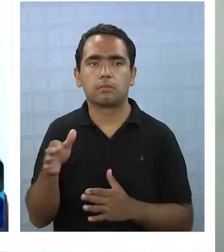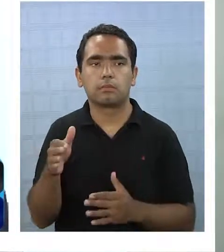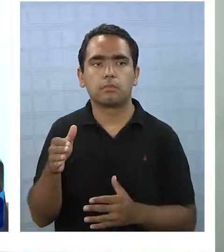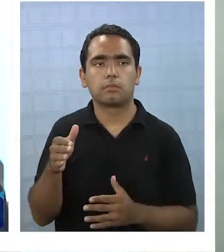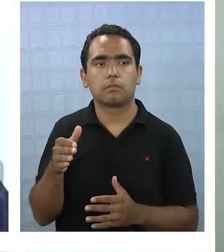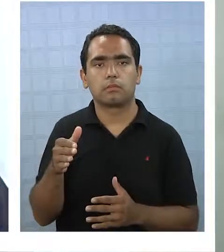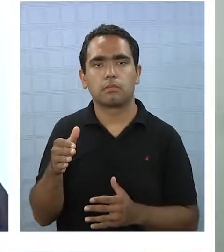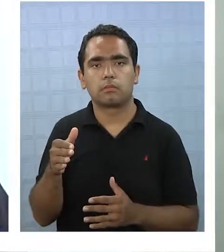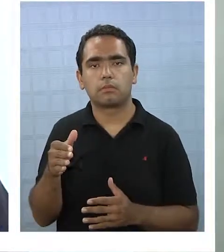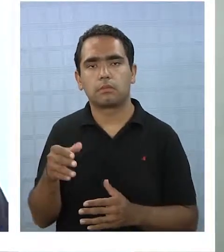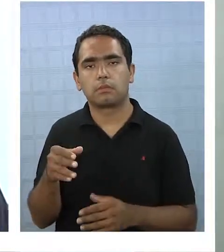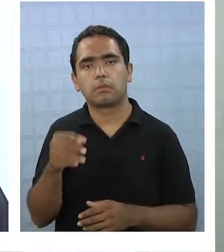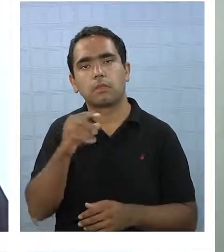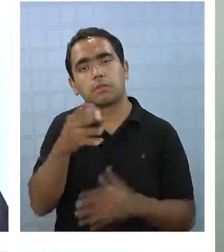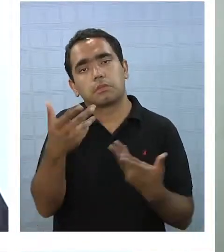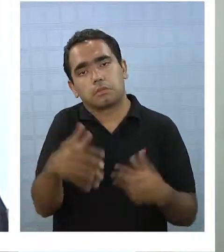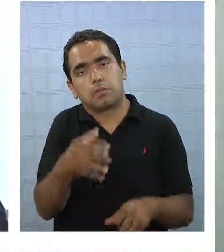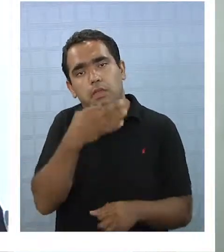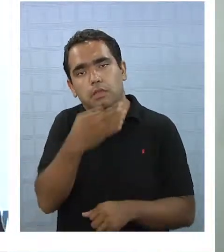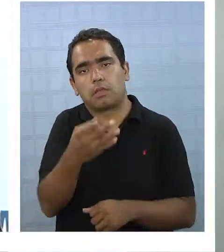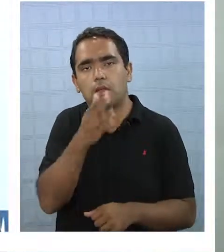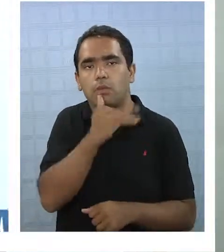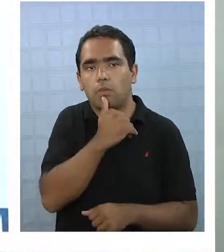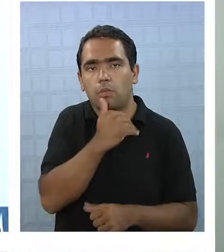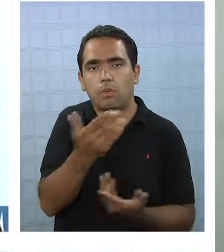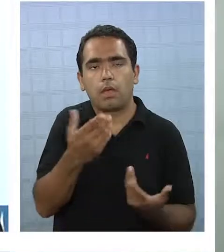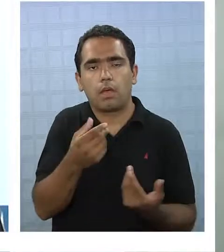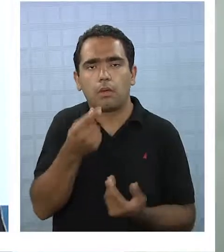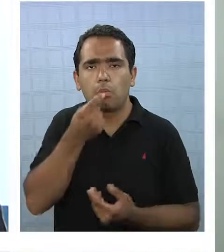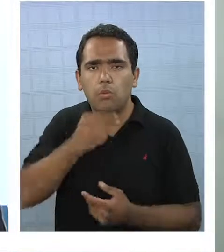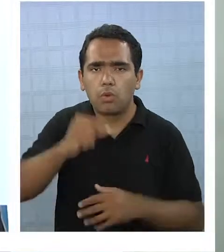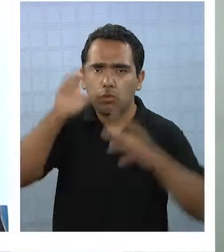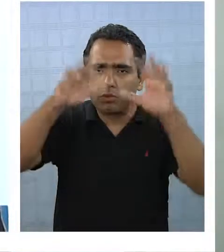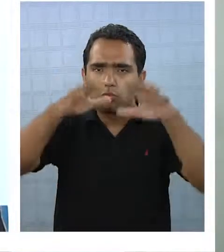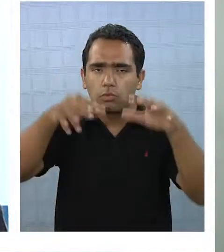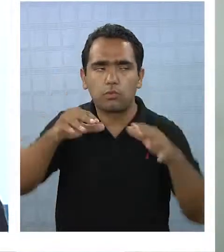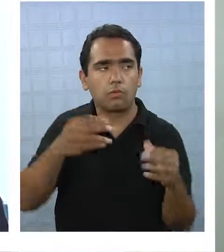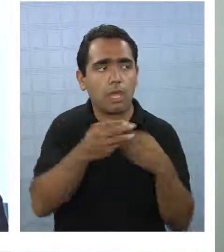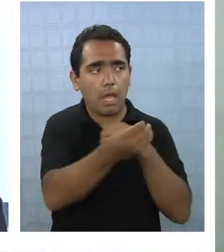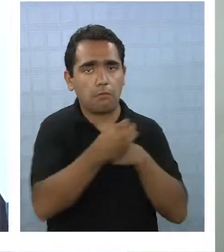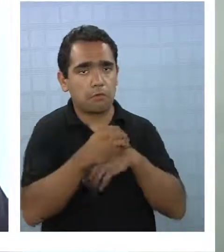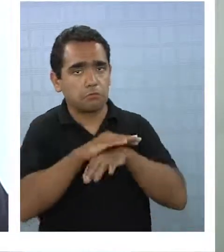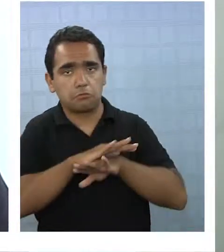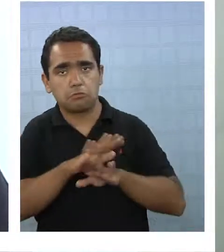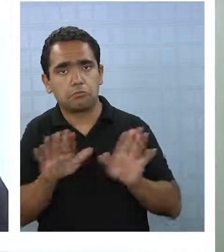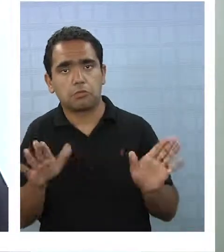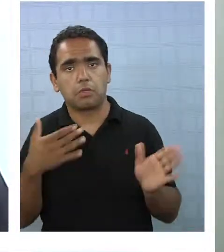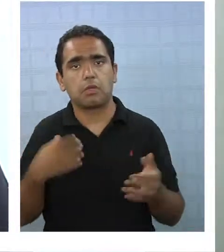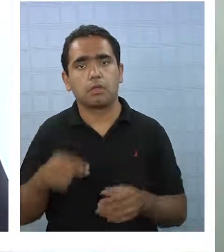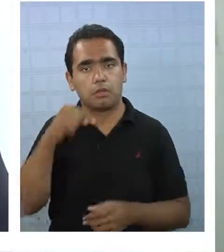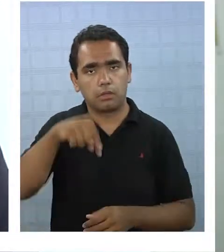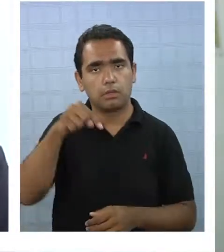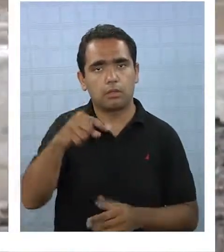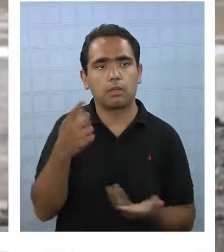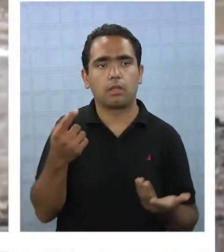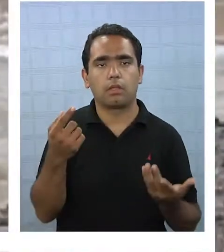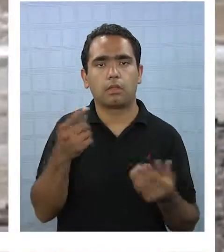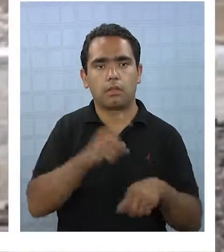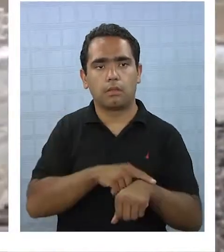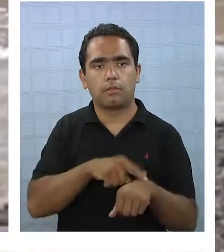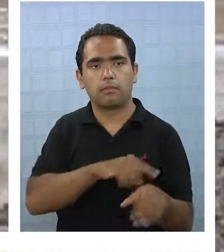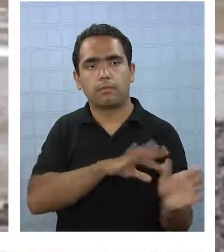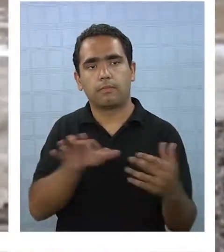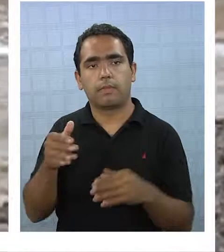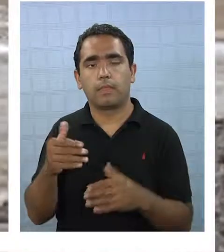Como les digo, no tenemos pronóstico de lluvias o precipitaciones para esta jornada.